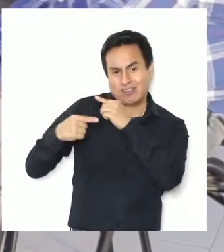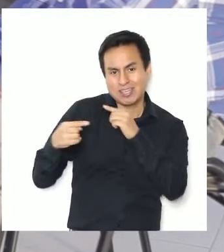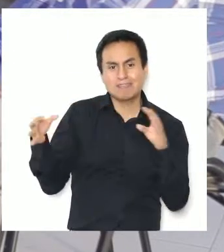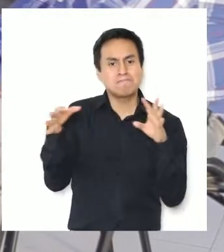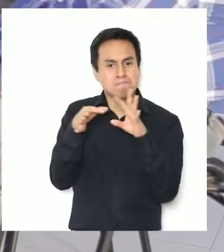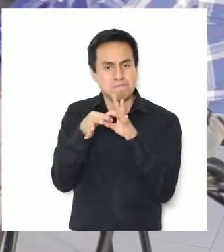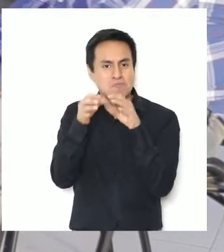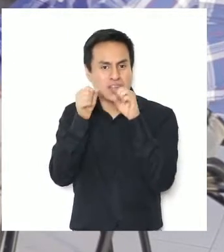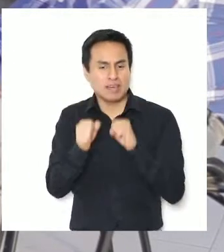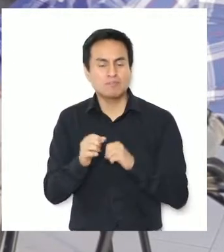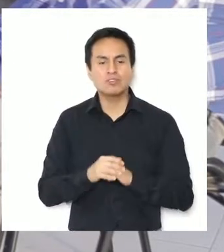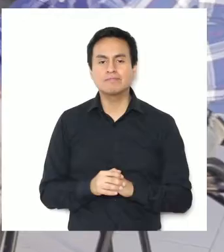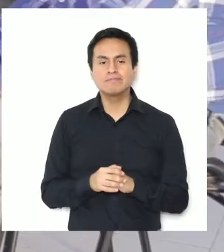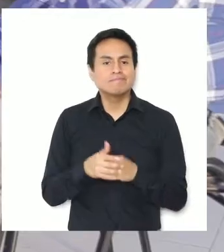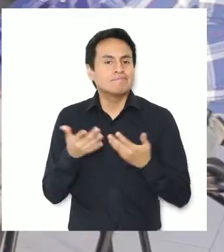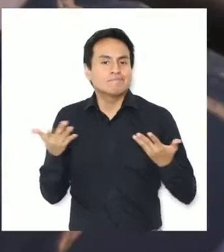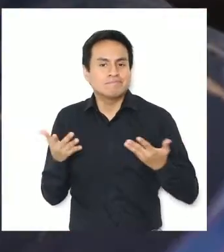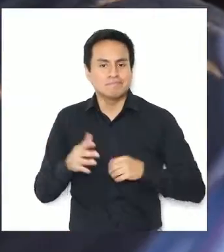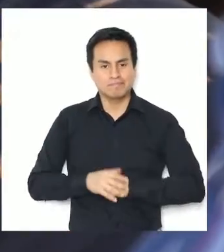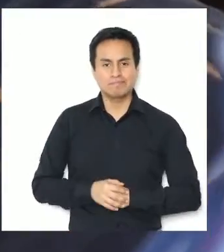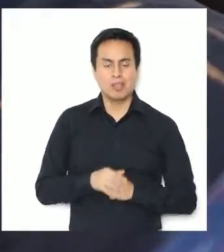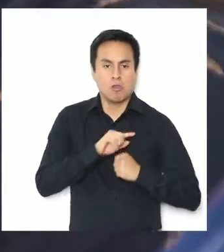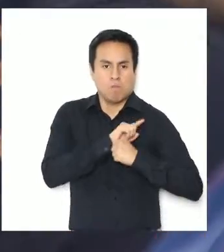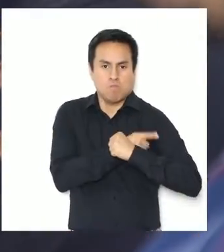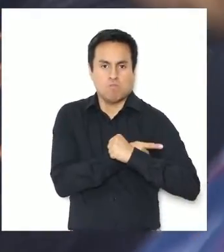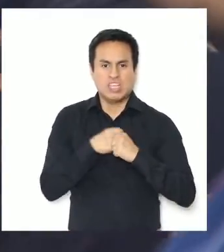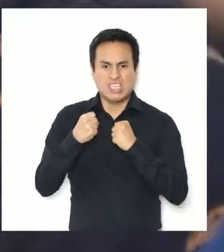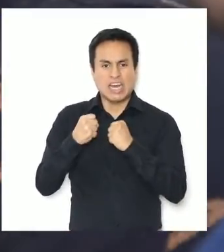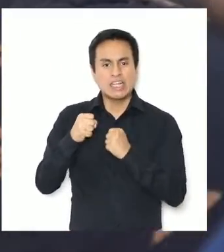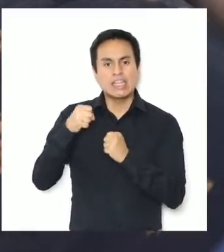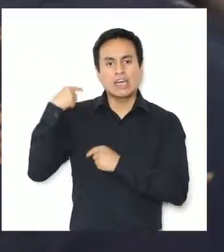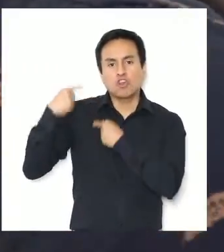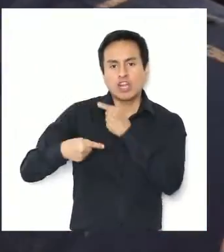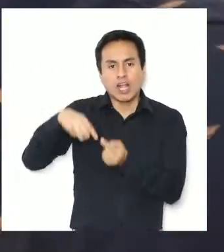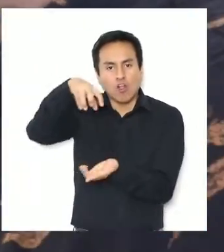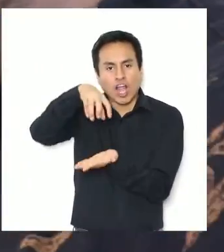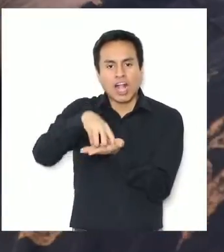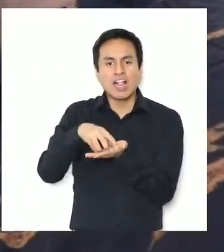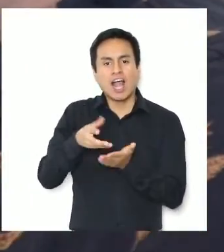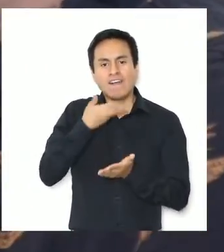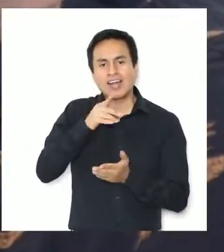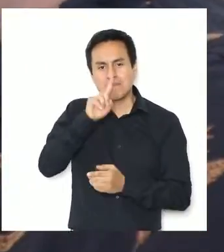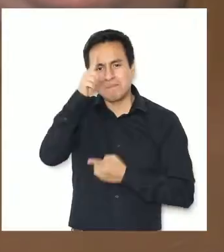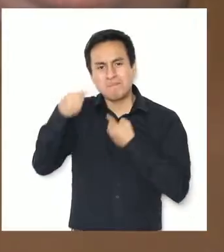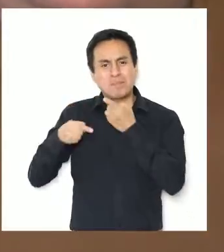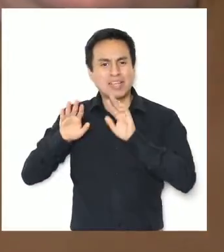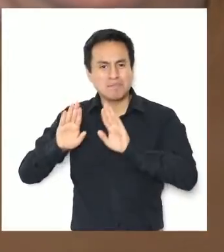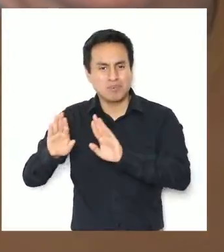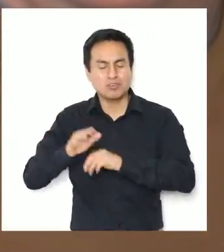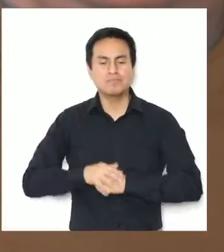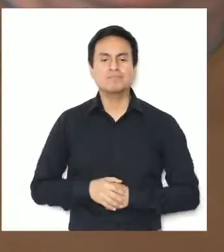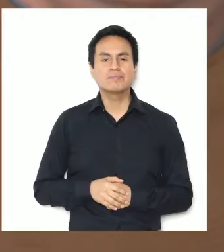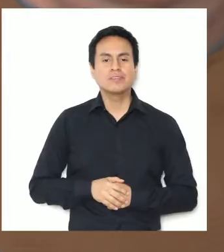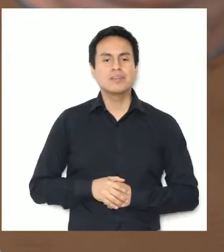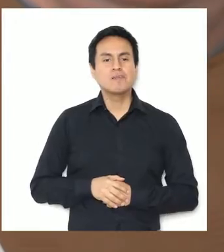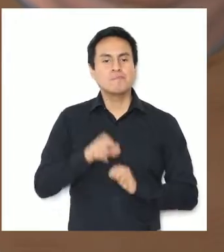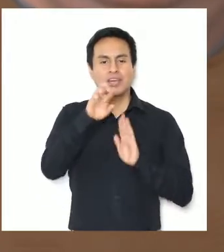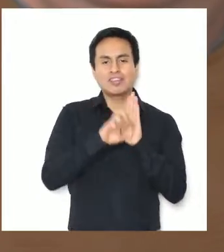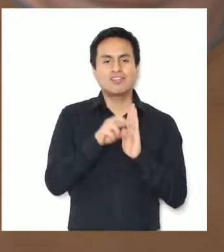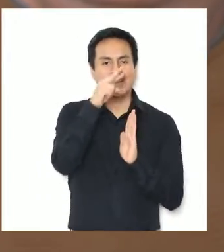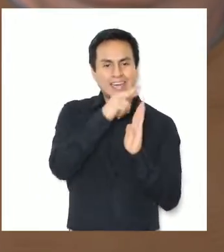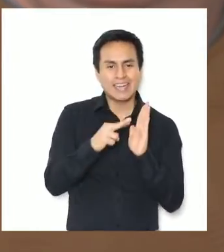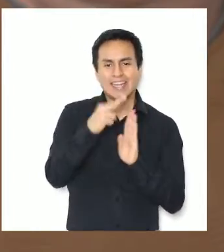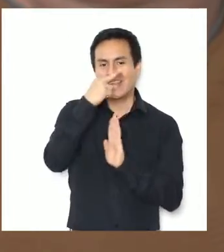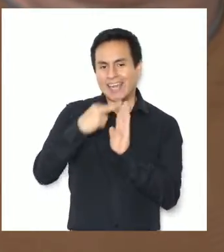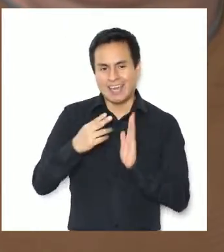programa de historia. Y básicamente tiene que ver con el hecho de potenciar la historia local, de hablar un poco sobre el patrimonio. Por eso el proyecto se llama Leer para